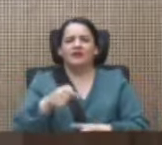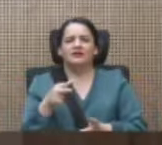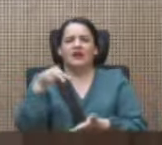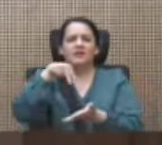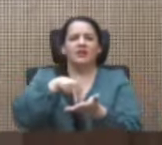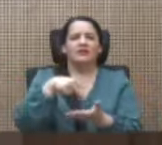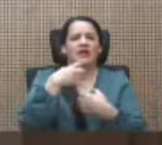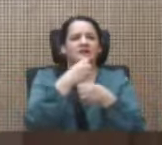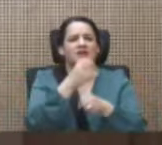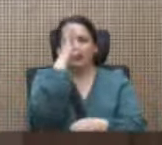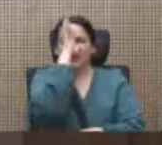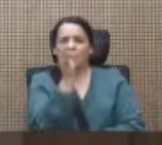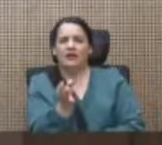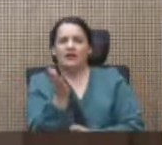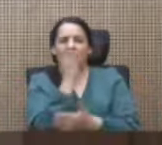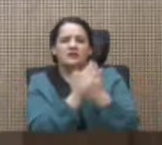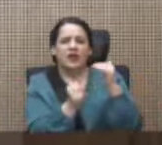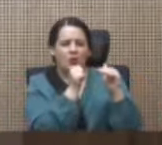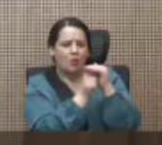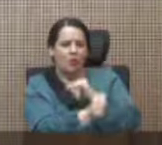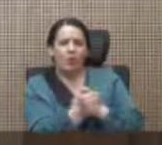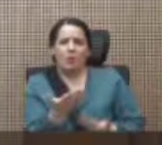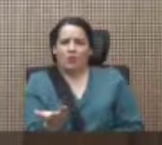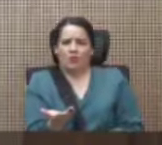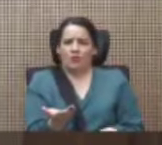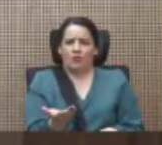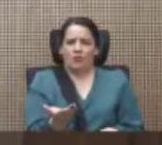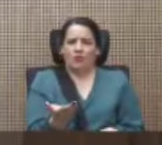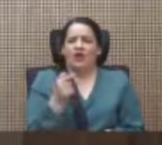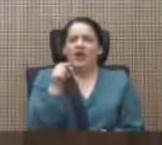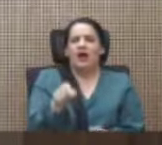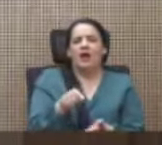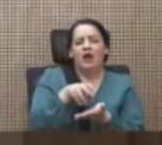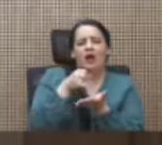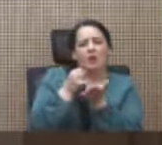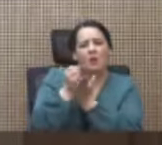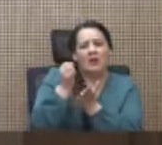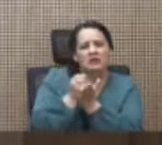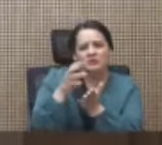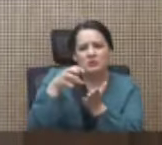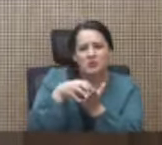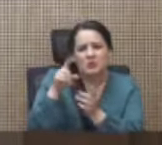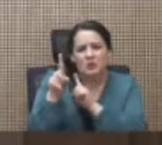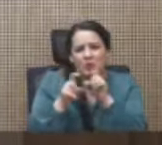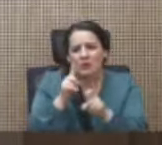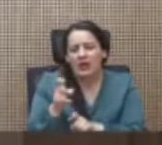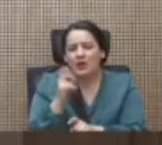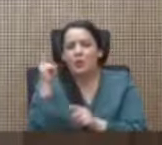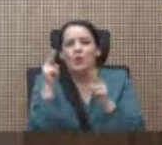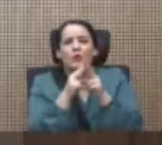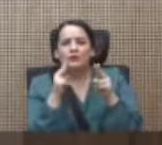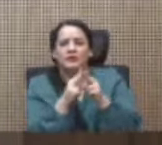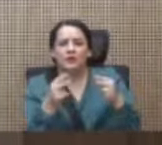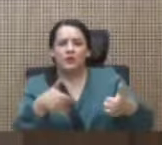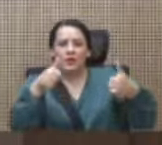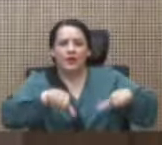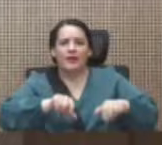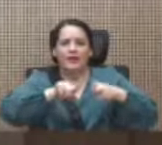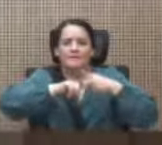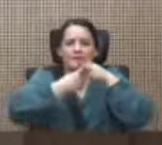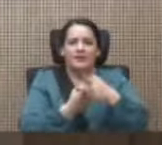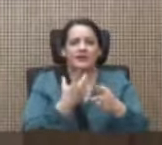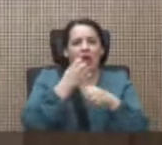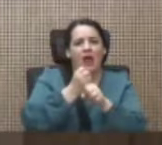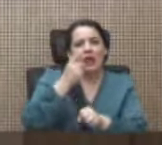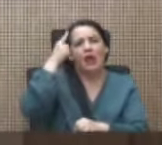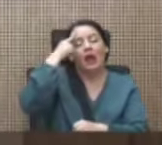creer que es algo oscuro, a cuestionar conociendo el acuerdo, pero entonces a empezar a hacer hipótesis